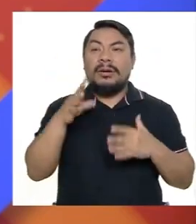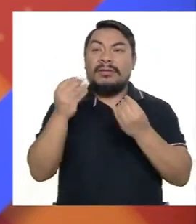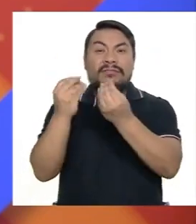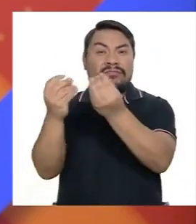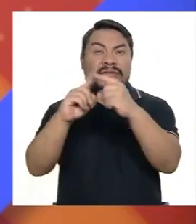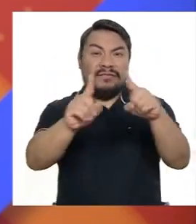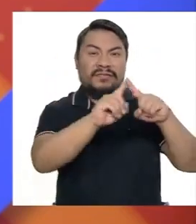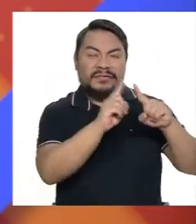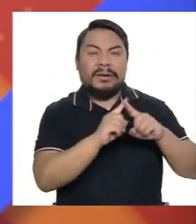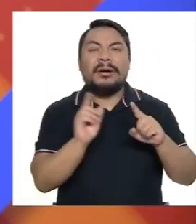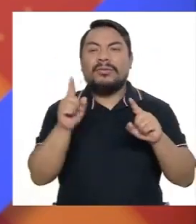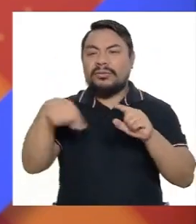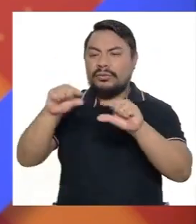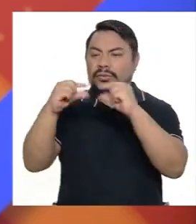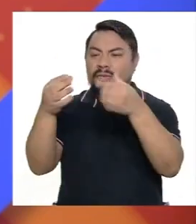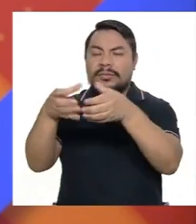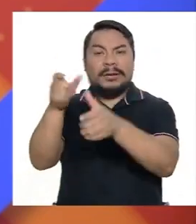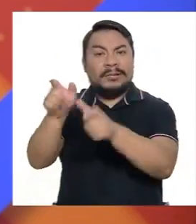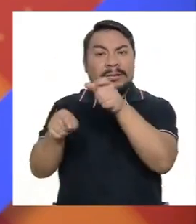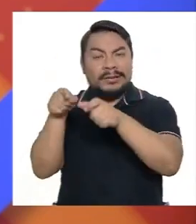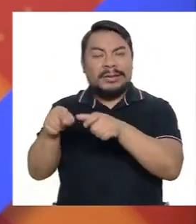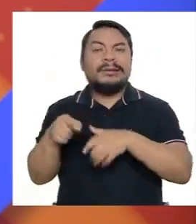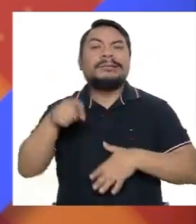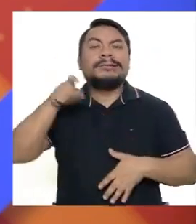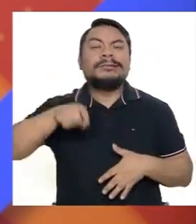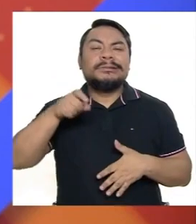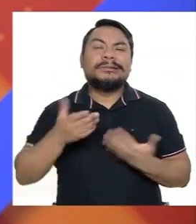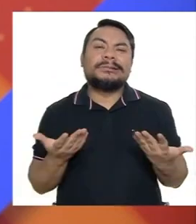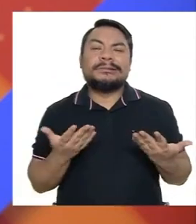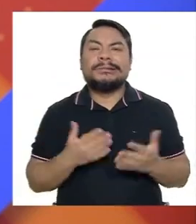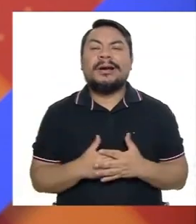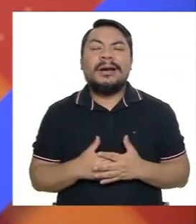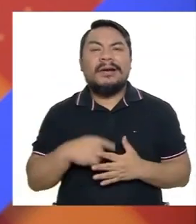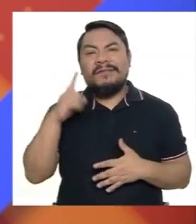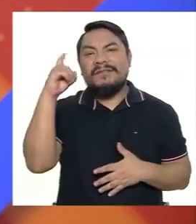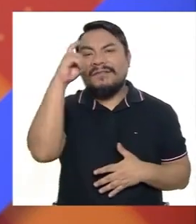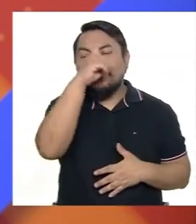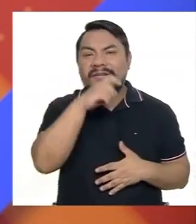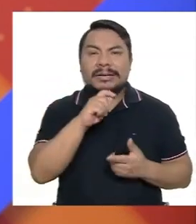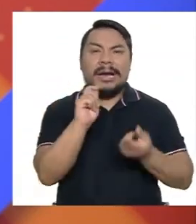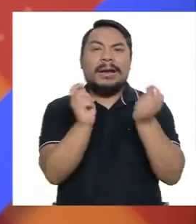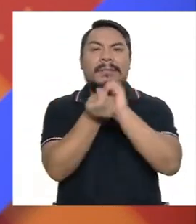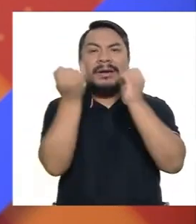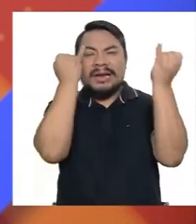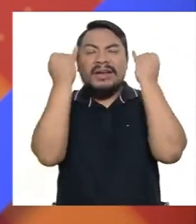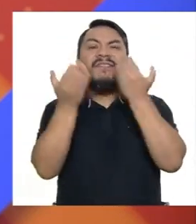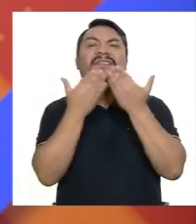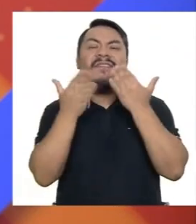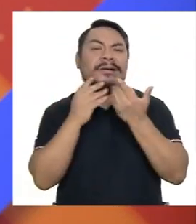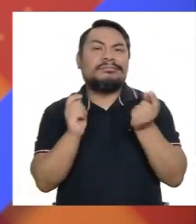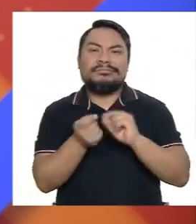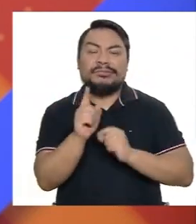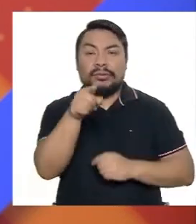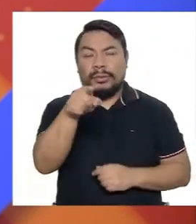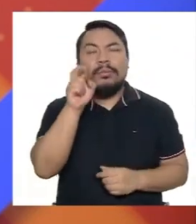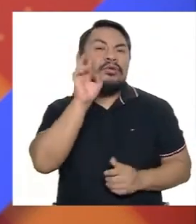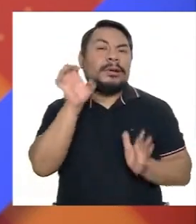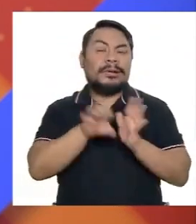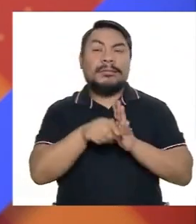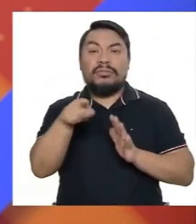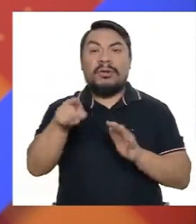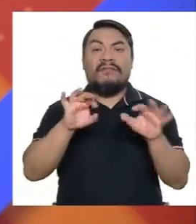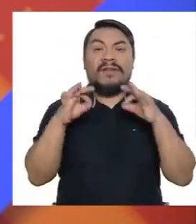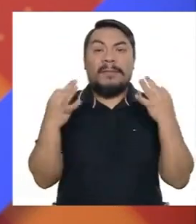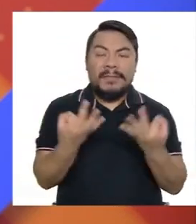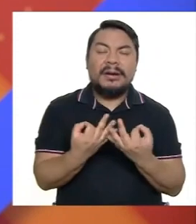de personas a las cuales de pronto les cuesta cambiar de ideas tan fácilmente. Así que nosotros, si es que notamos que a